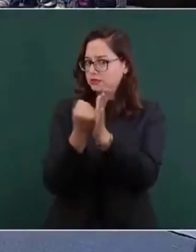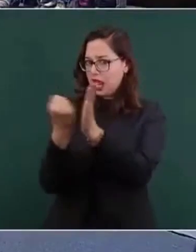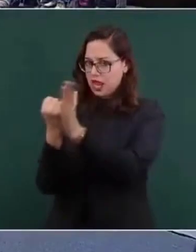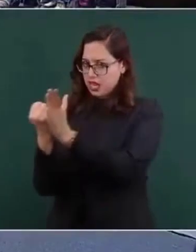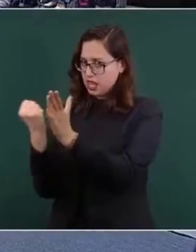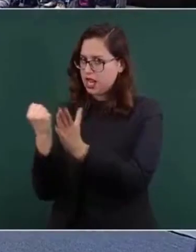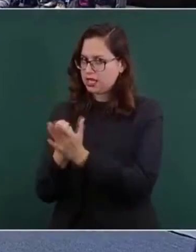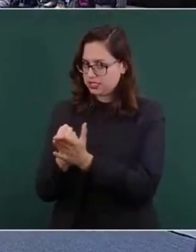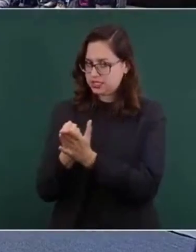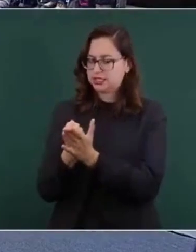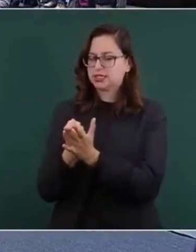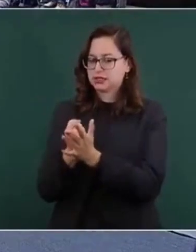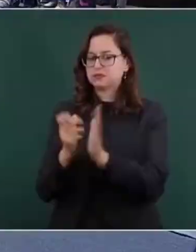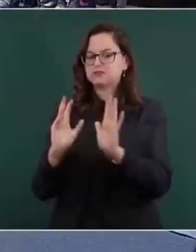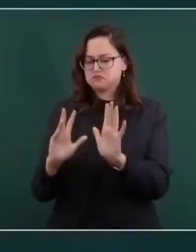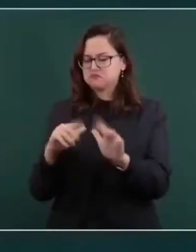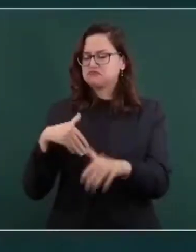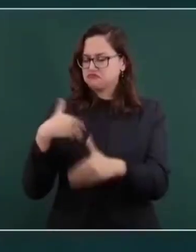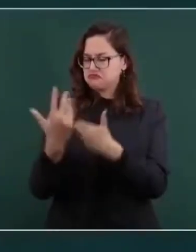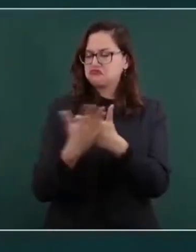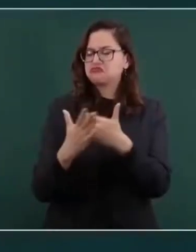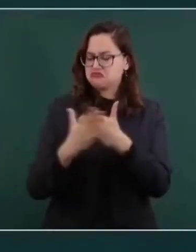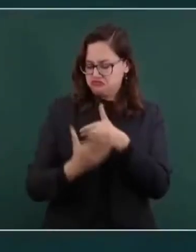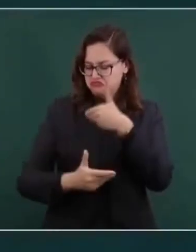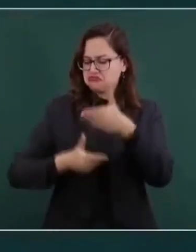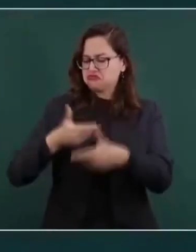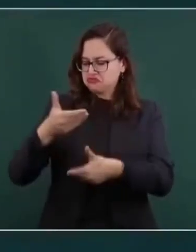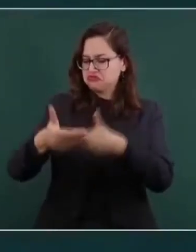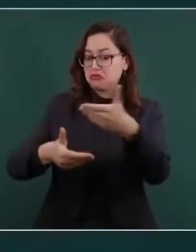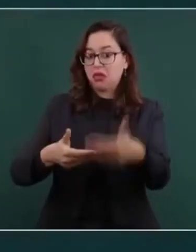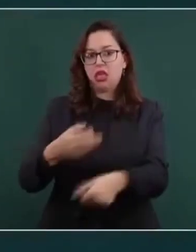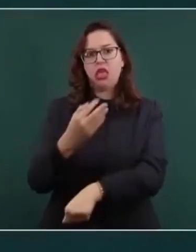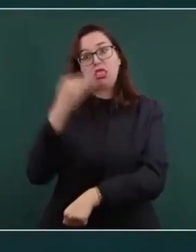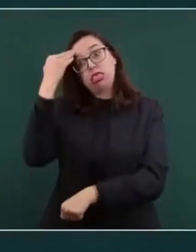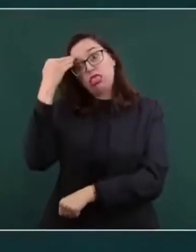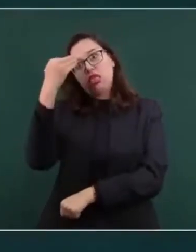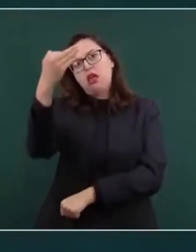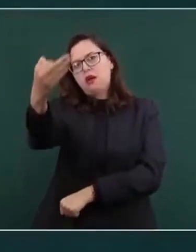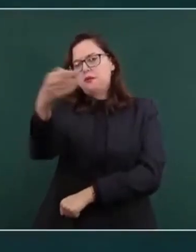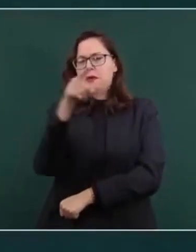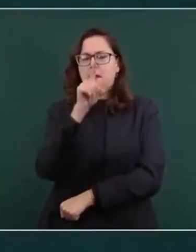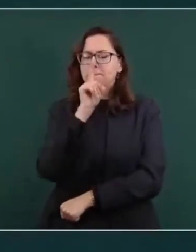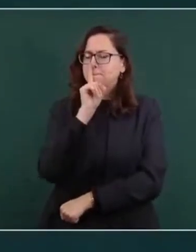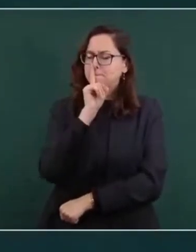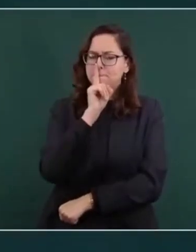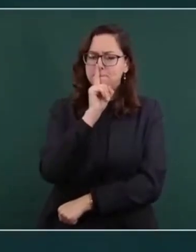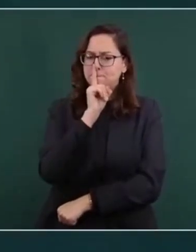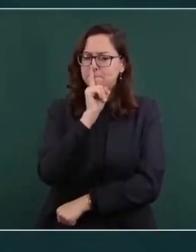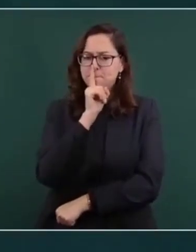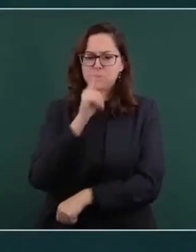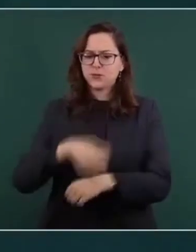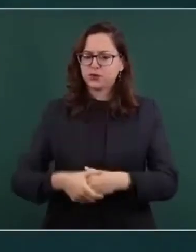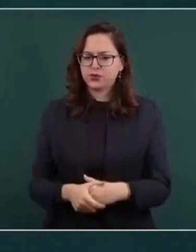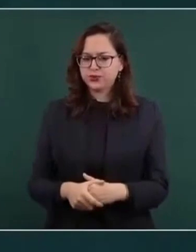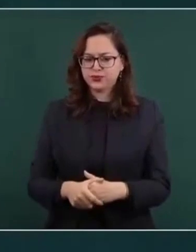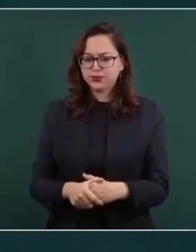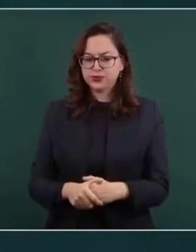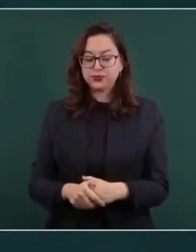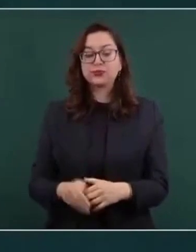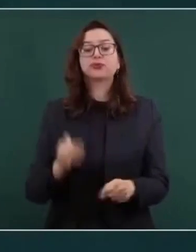a tardar mucho. Tenemos vacunas para